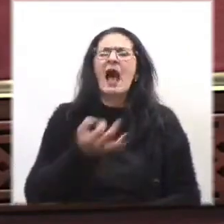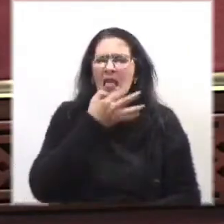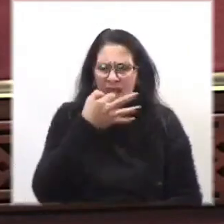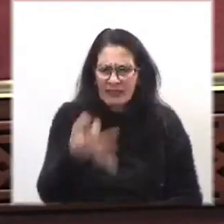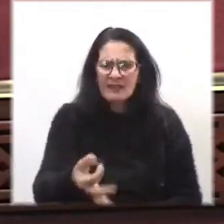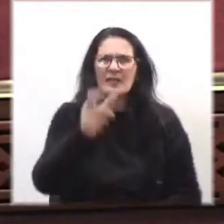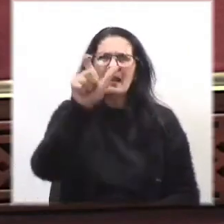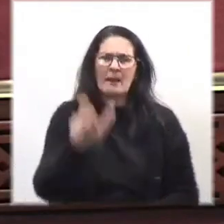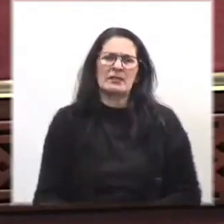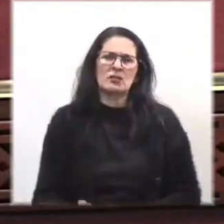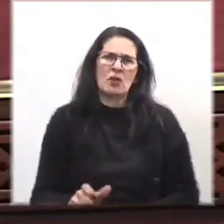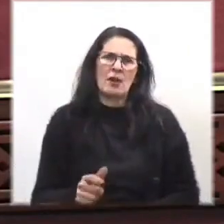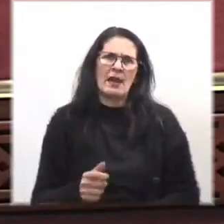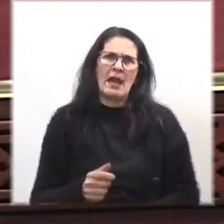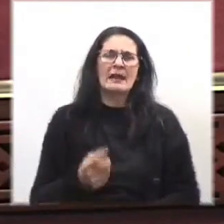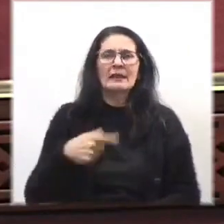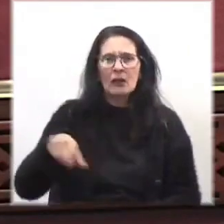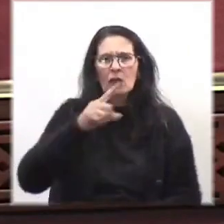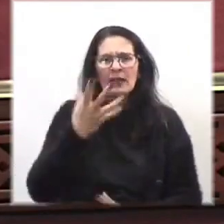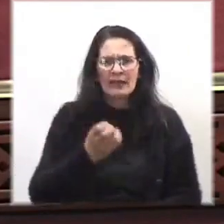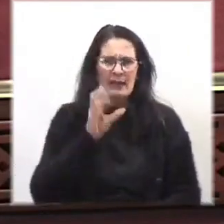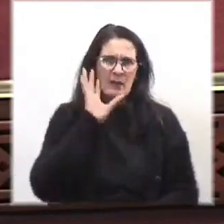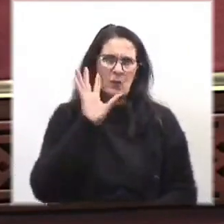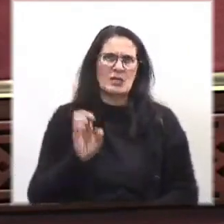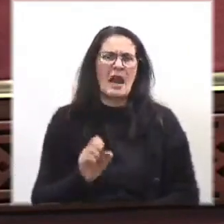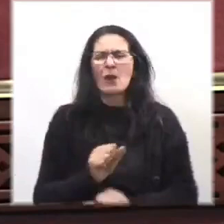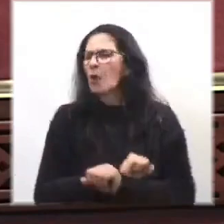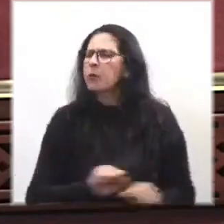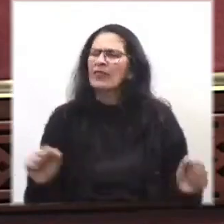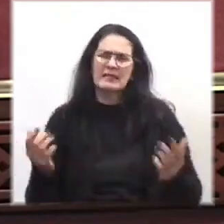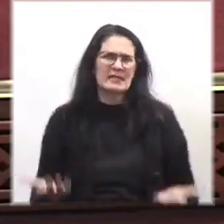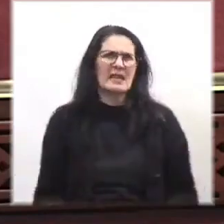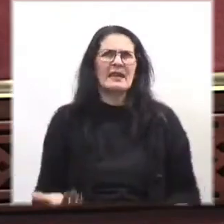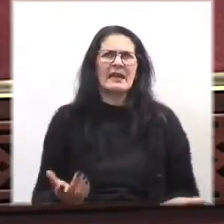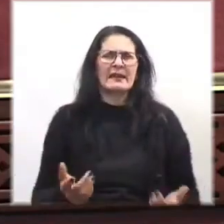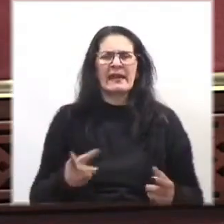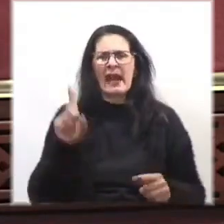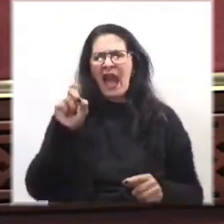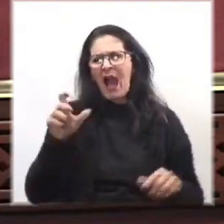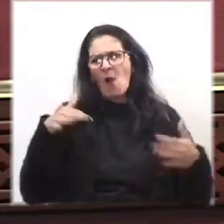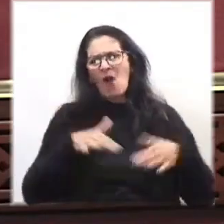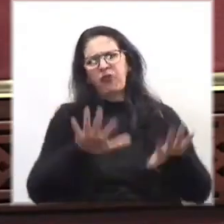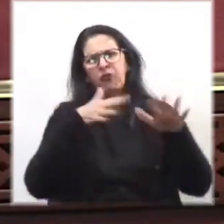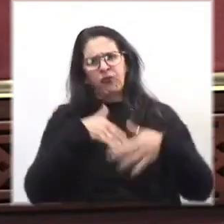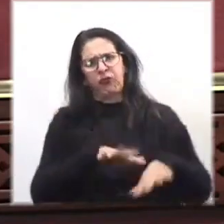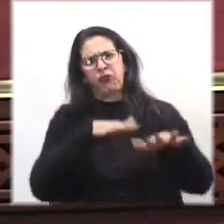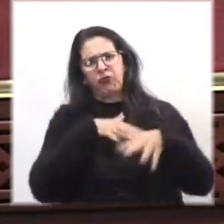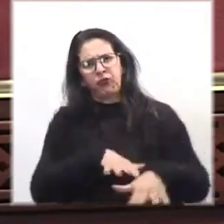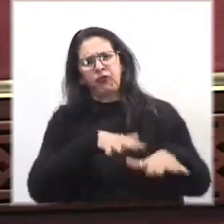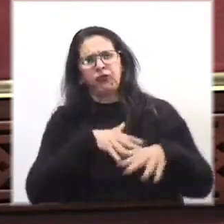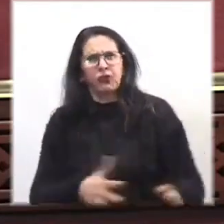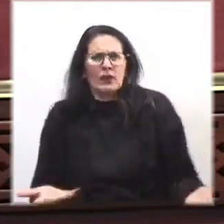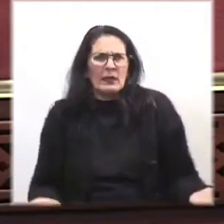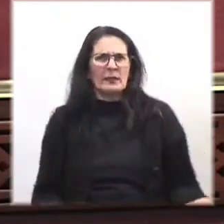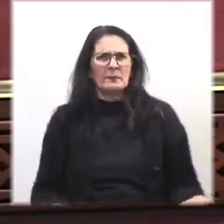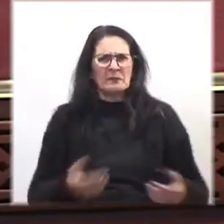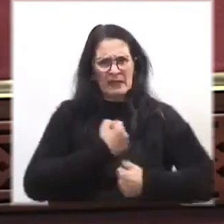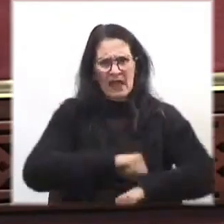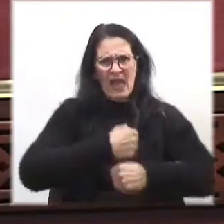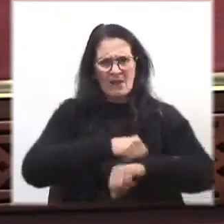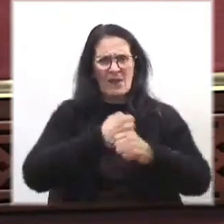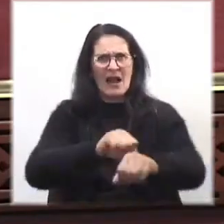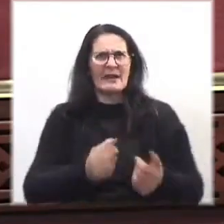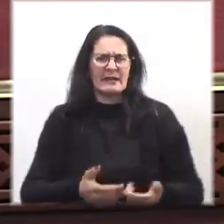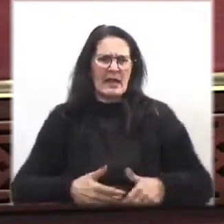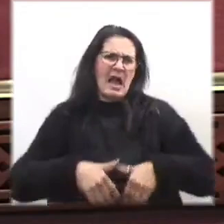decirle a la gente lo que no quiere escuchar también. No puede ser que se esté tirando el agua en lavar veredas.